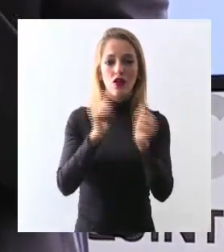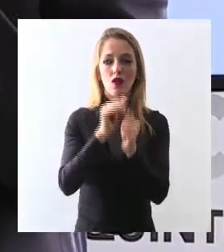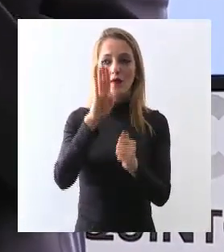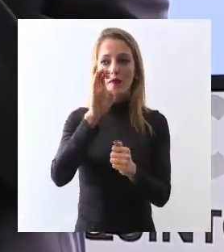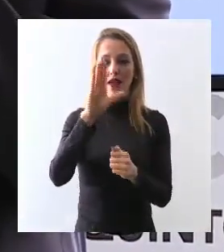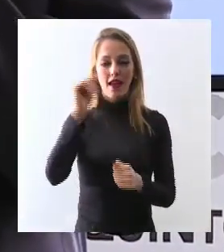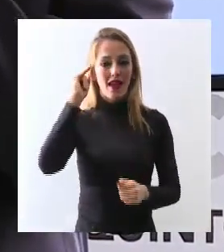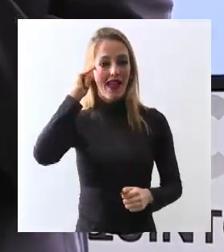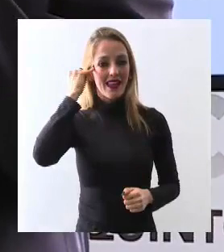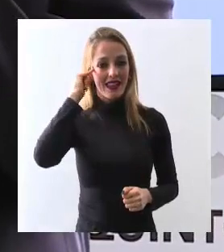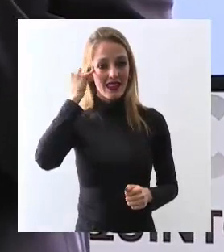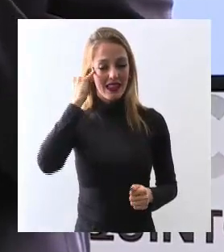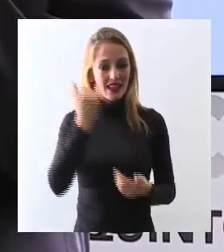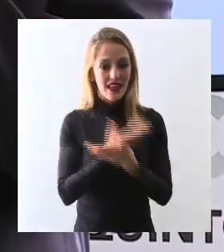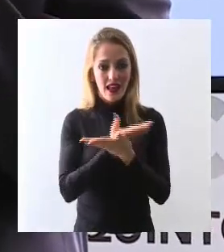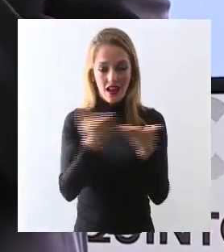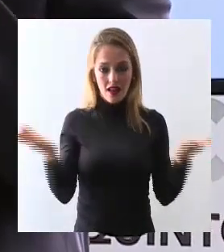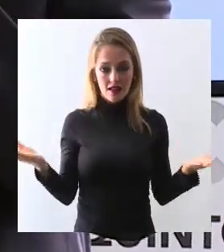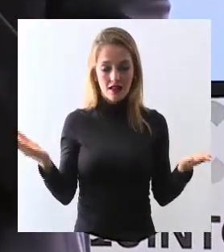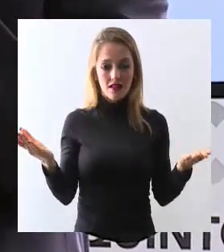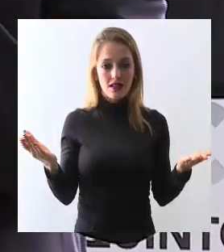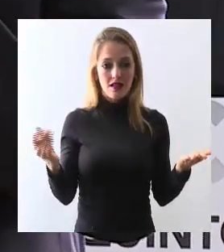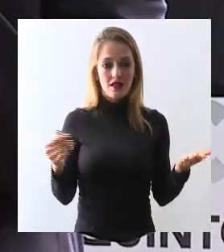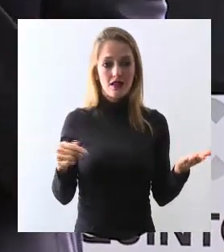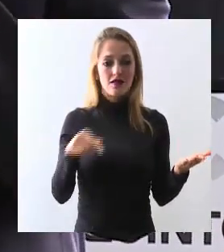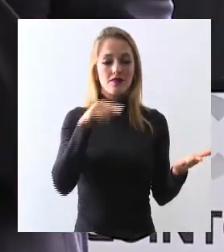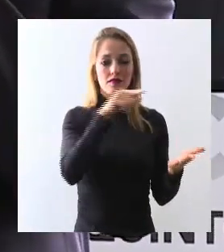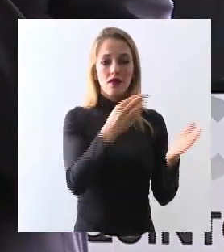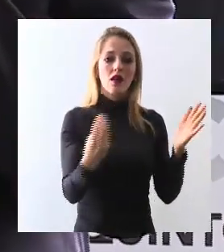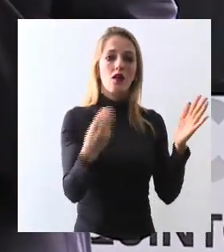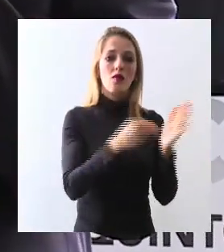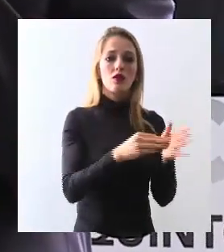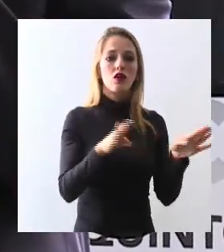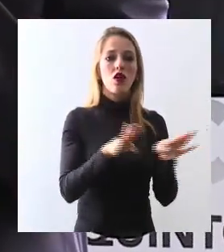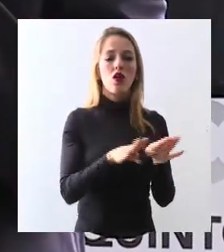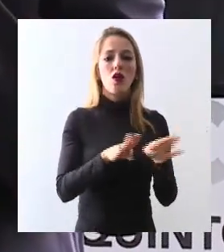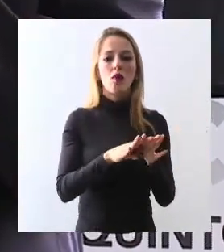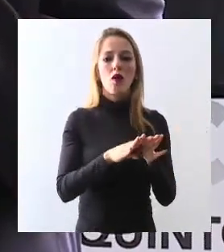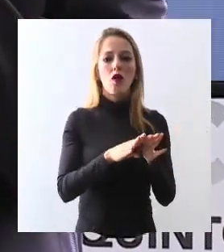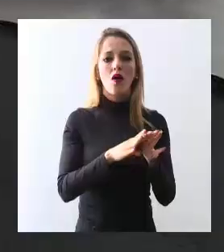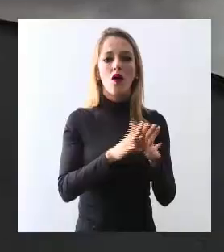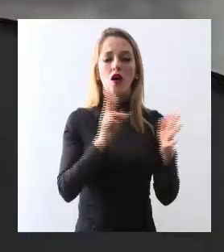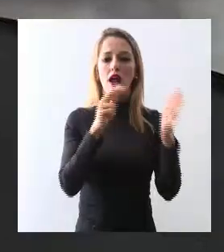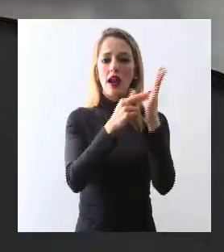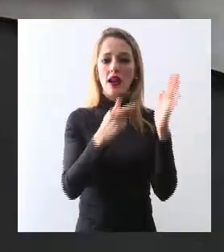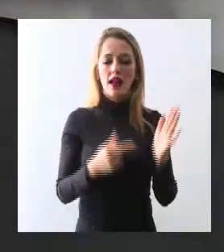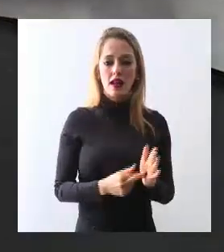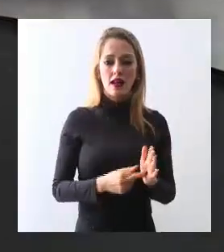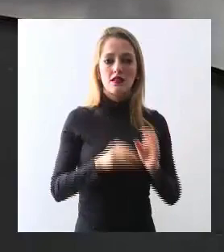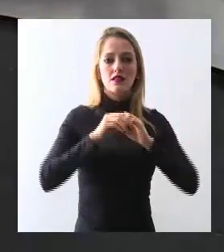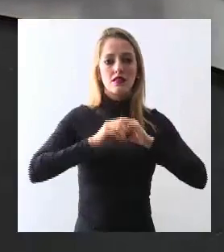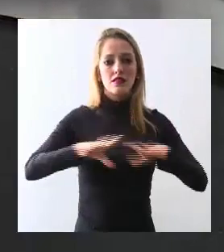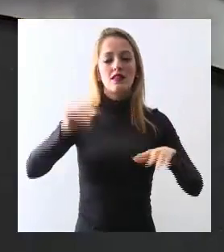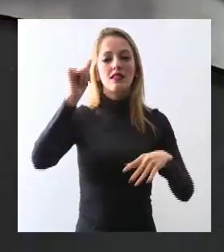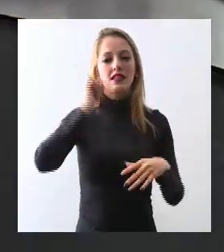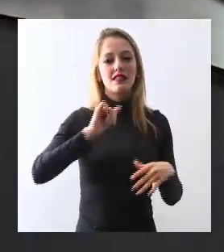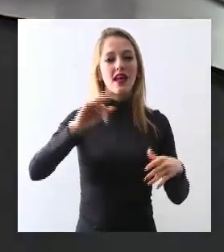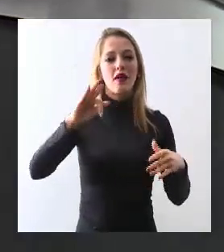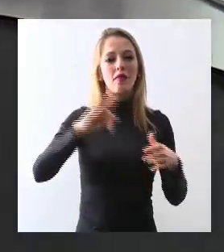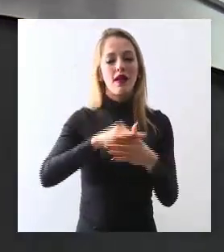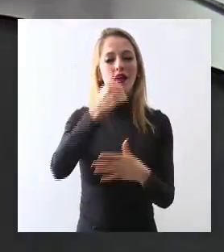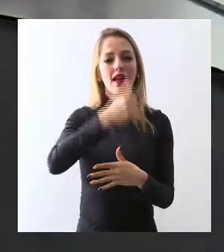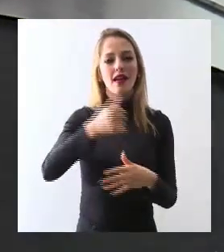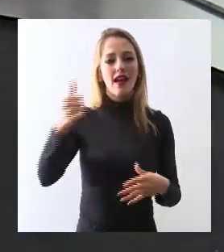indígena que se fija en base a las reglas de operación que se emite en cada ejercicio fiscal,